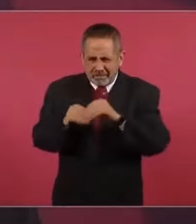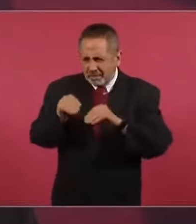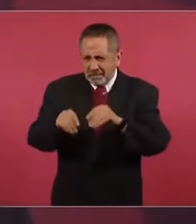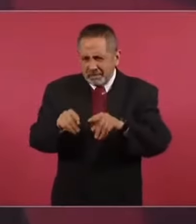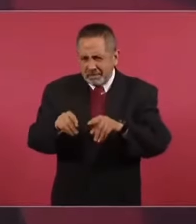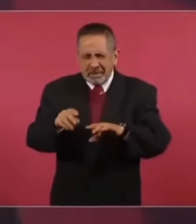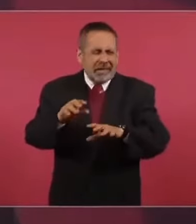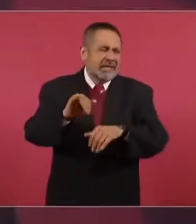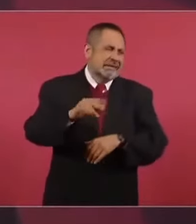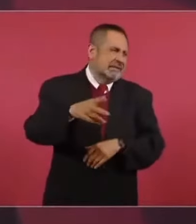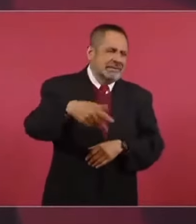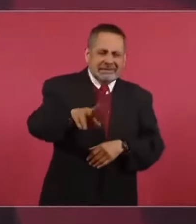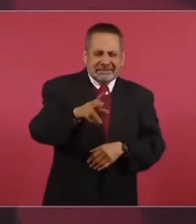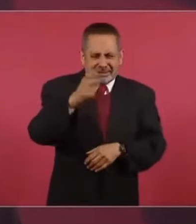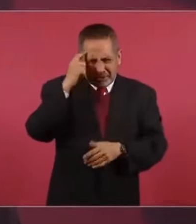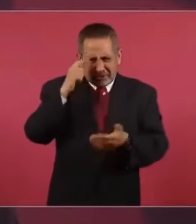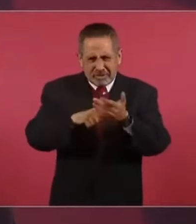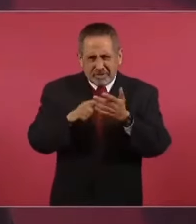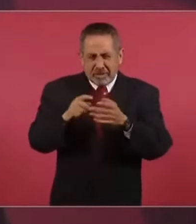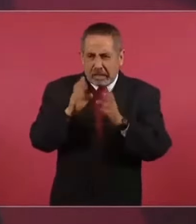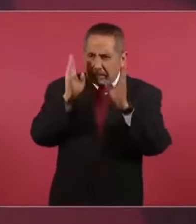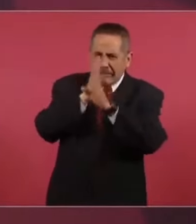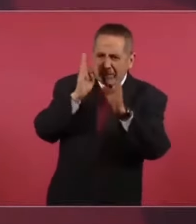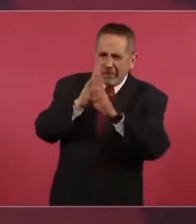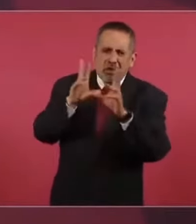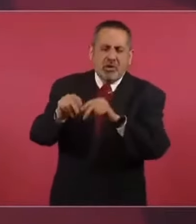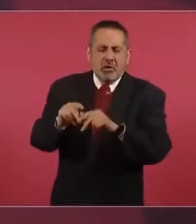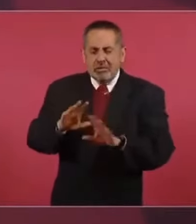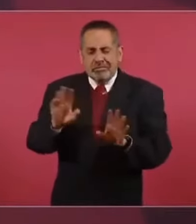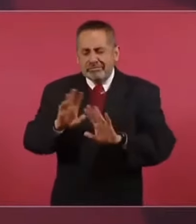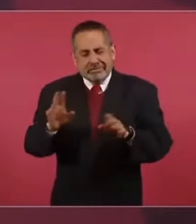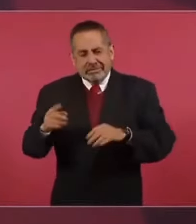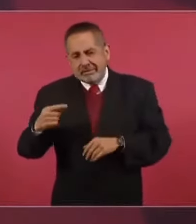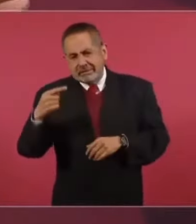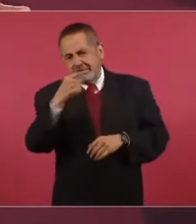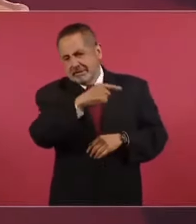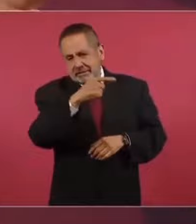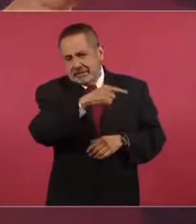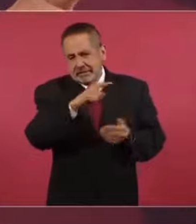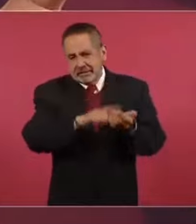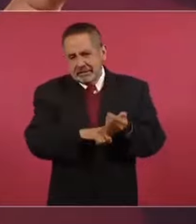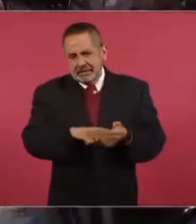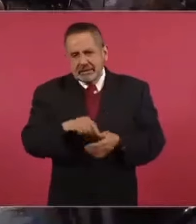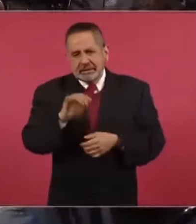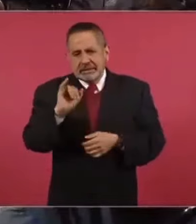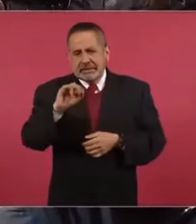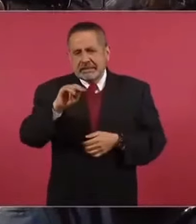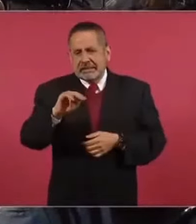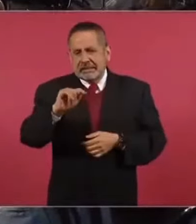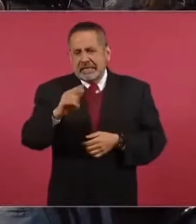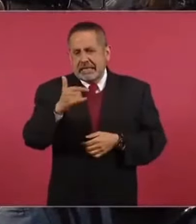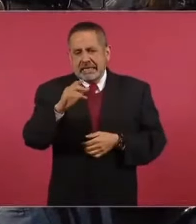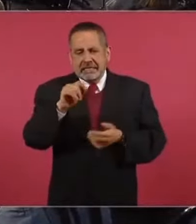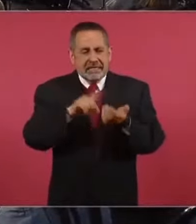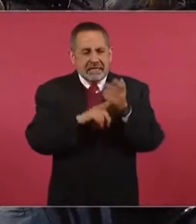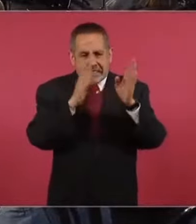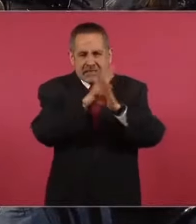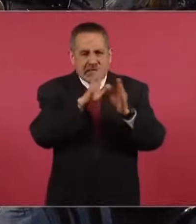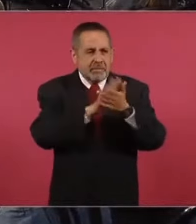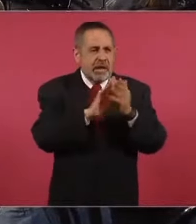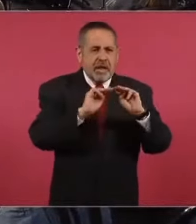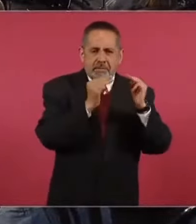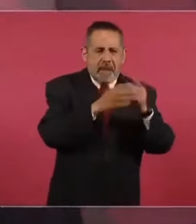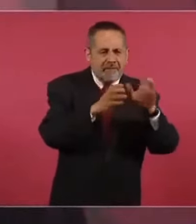sí, yo pensaba que decías equipos de espionaje. Eso solamente lo ve inteligencia y tiene que ver con la delincuencia